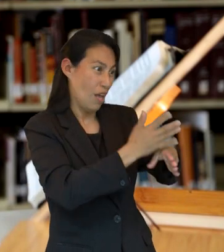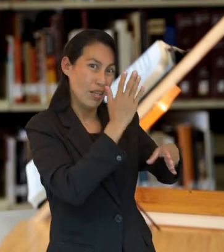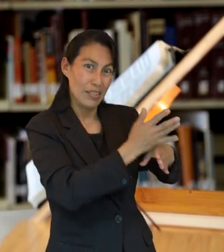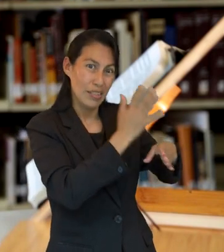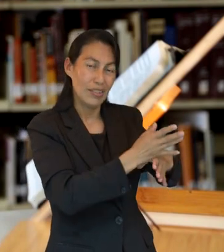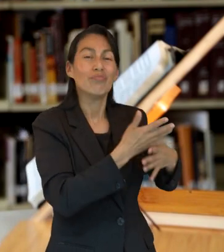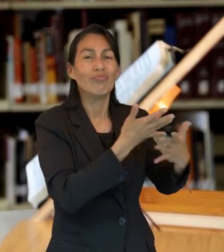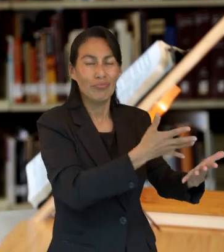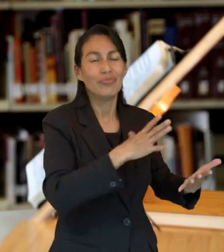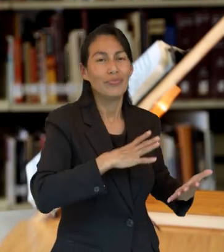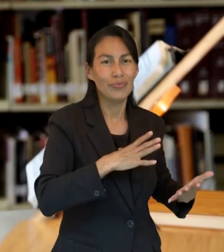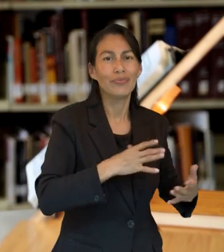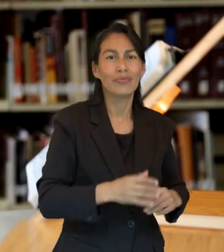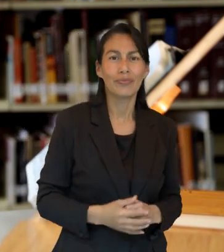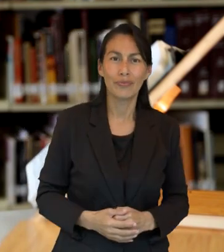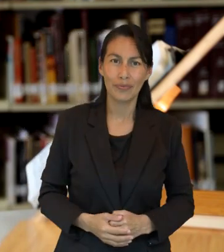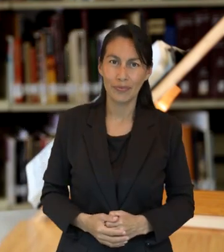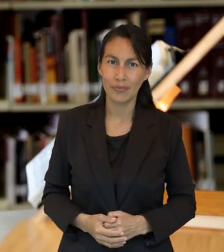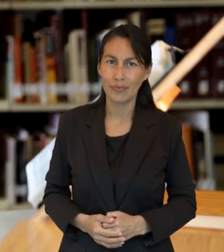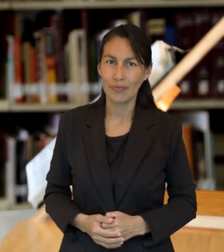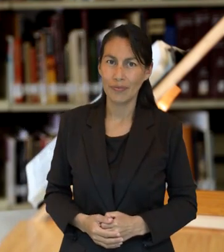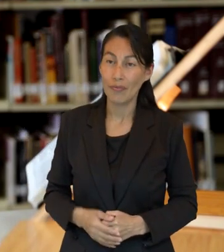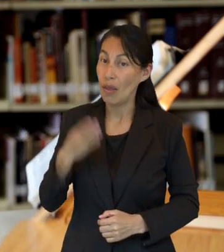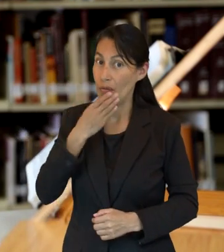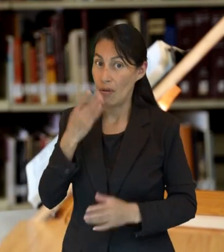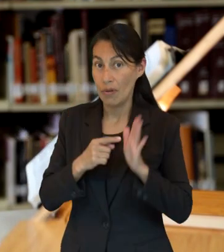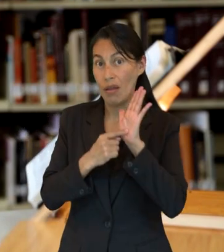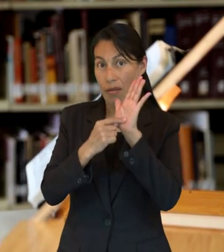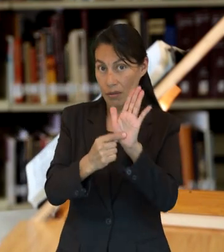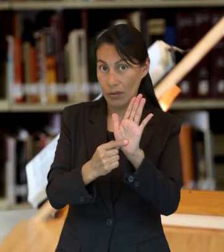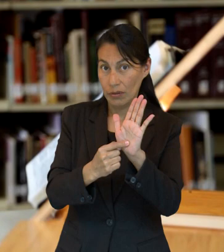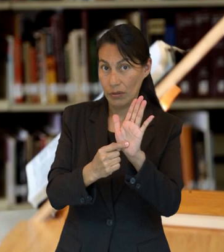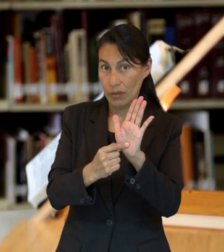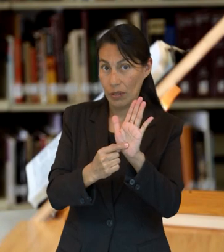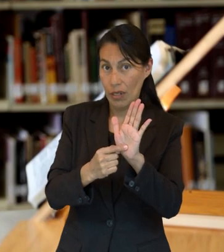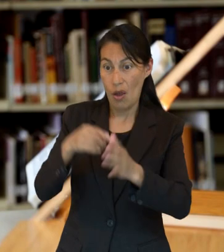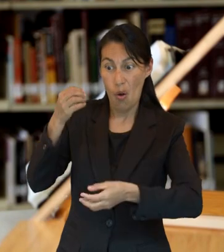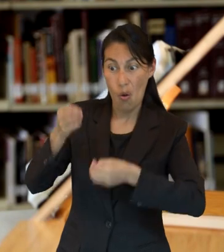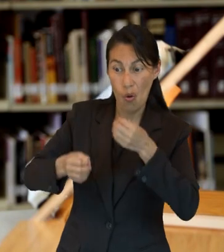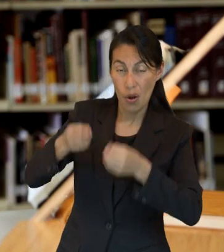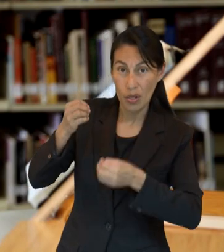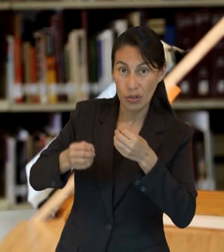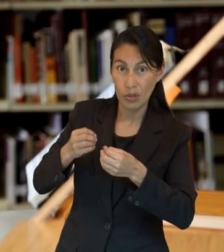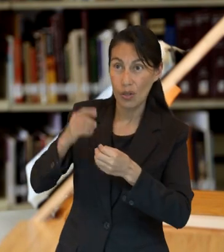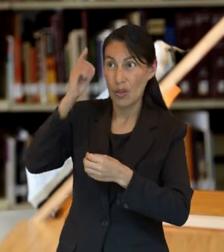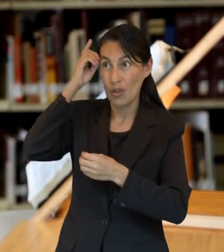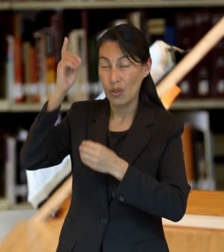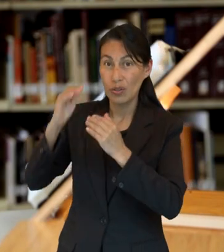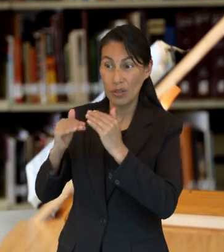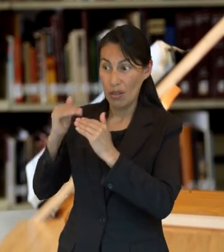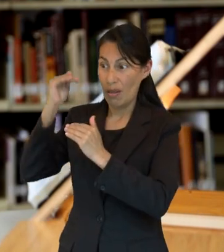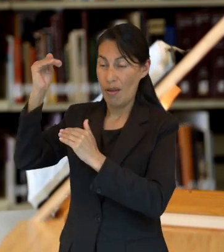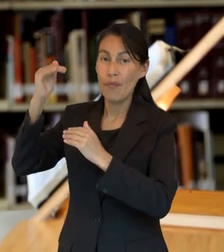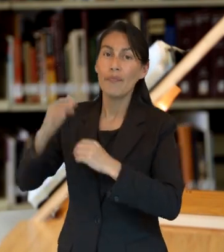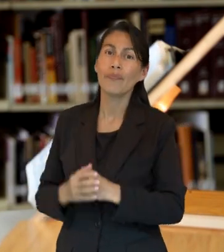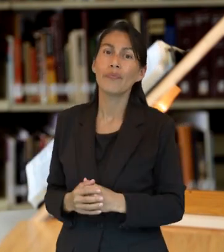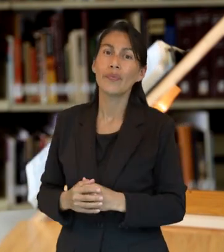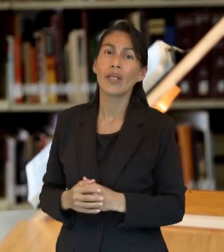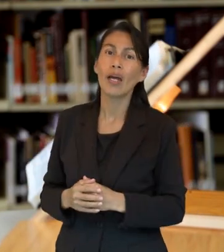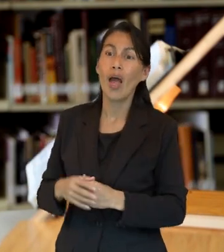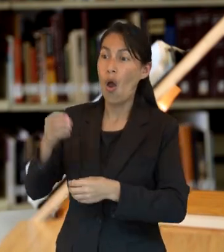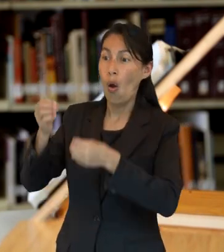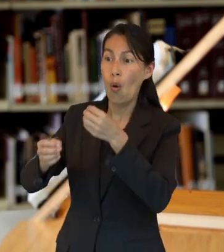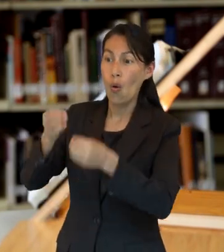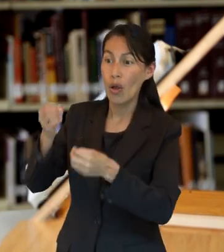juicio por eso reciben el reino. Así lo dice la reina Valera y se dio el juicio a los santos del altísimo. La nueva versión internacional dice